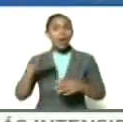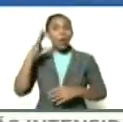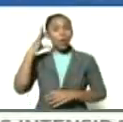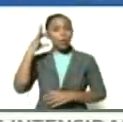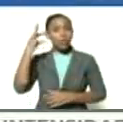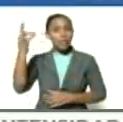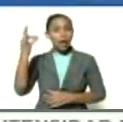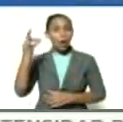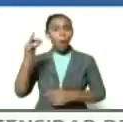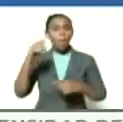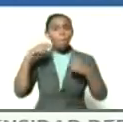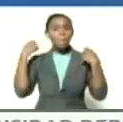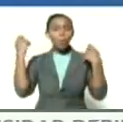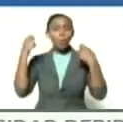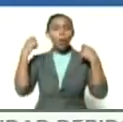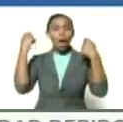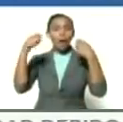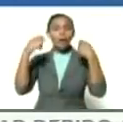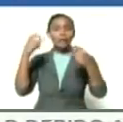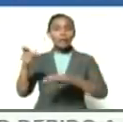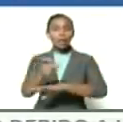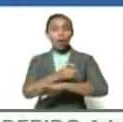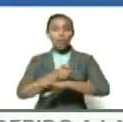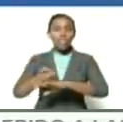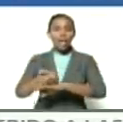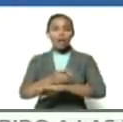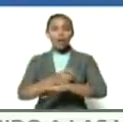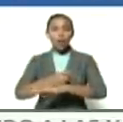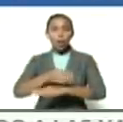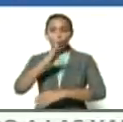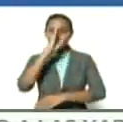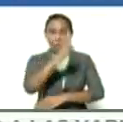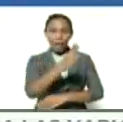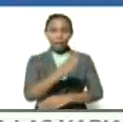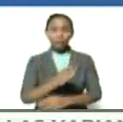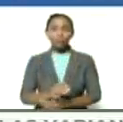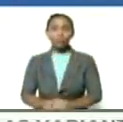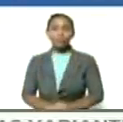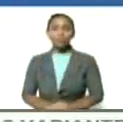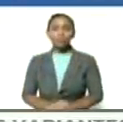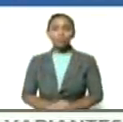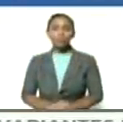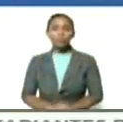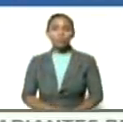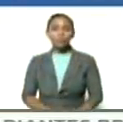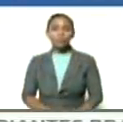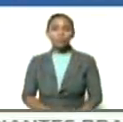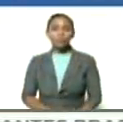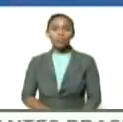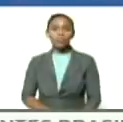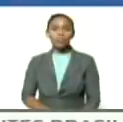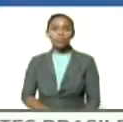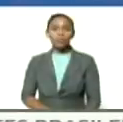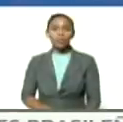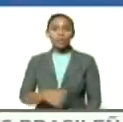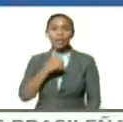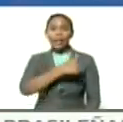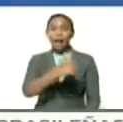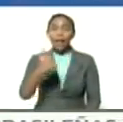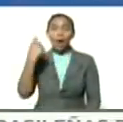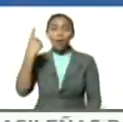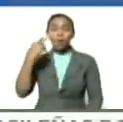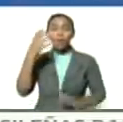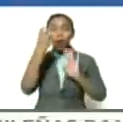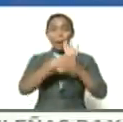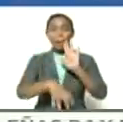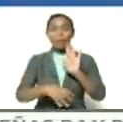populares de gobierno directo por cada uno de los capítulos